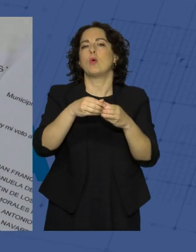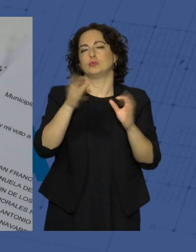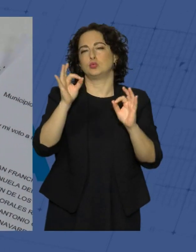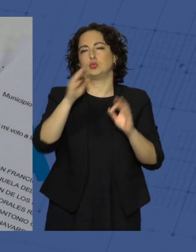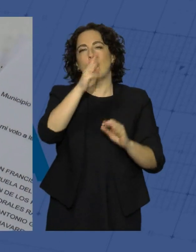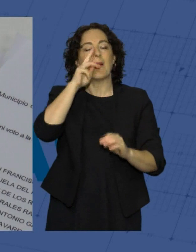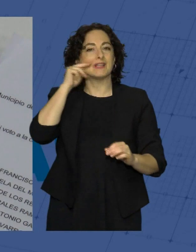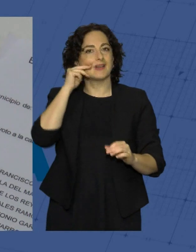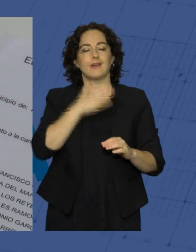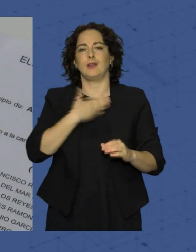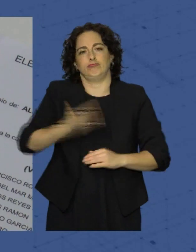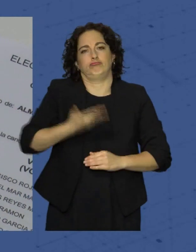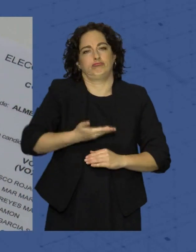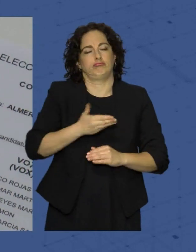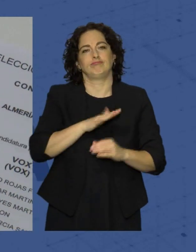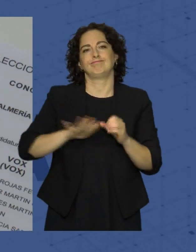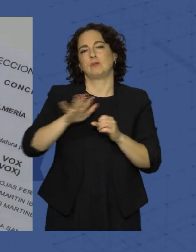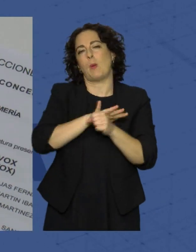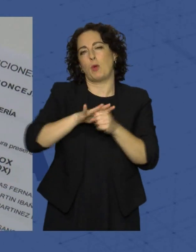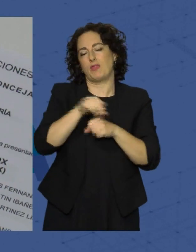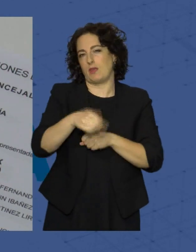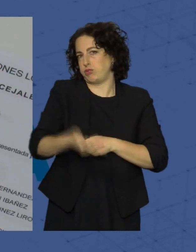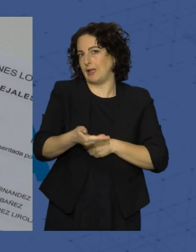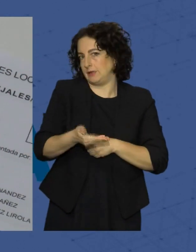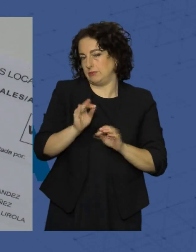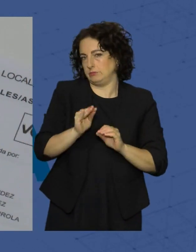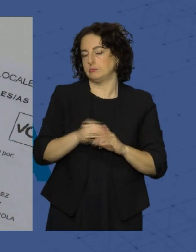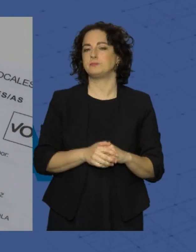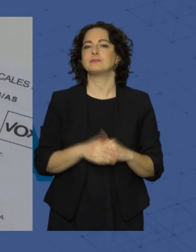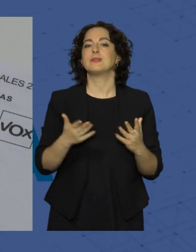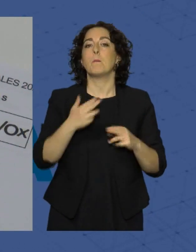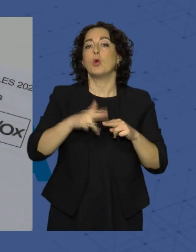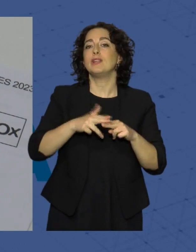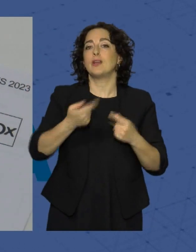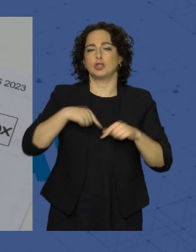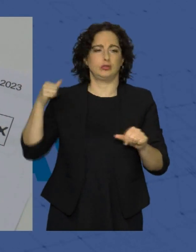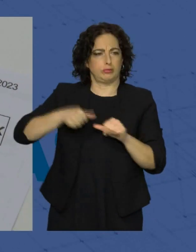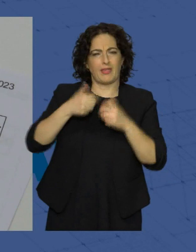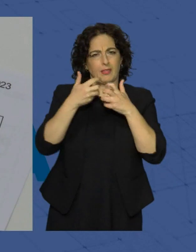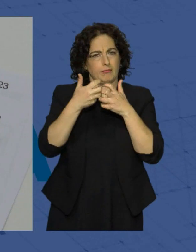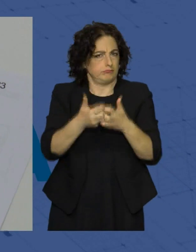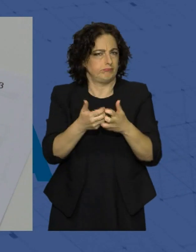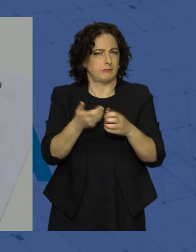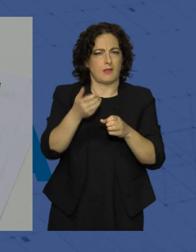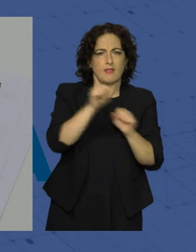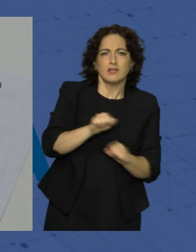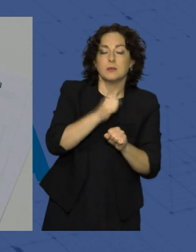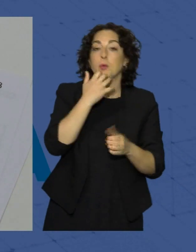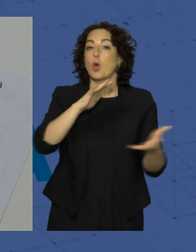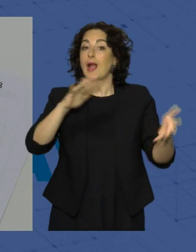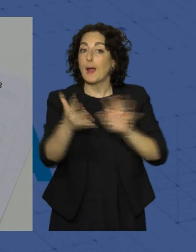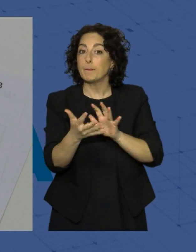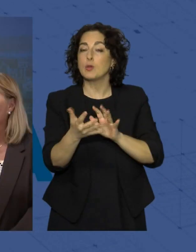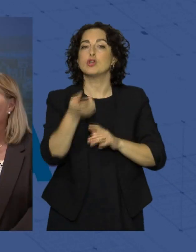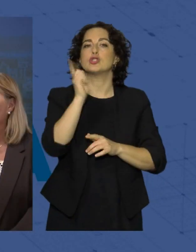determinante en el panorama político provincial. Que las políticas sean las que nosotros llevamos defendiendo y que si hay un cambio que tenga que